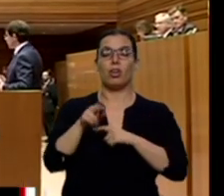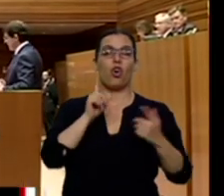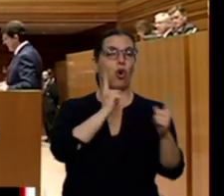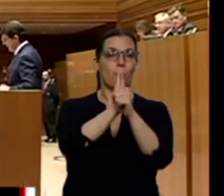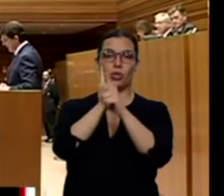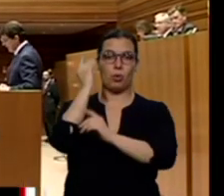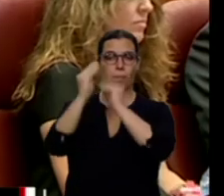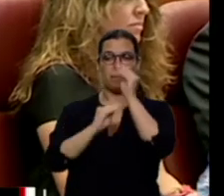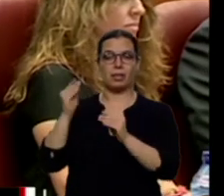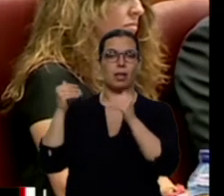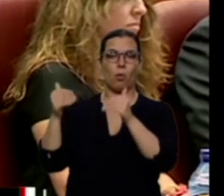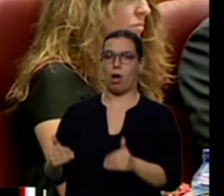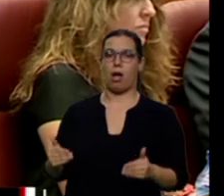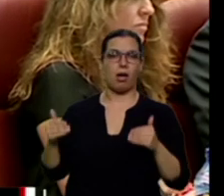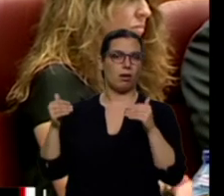será más de lo mismo.